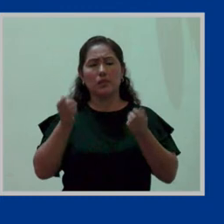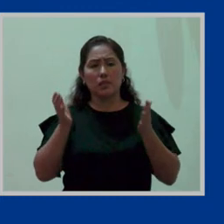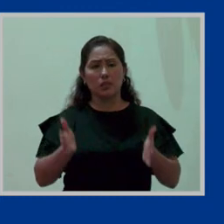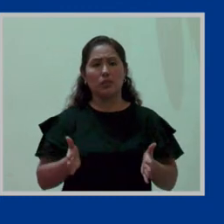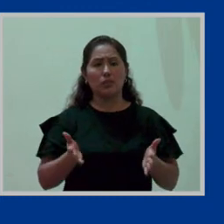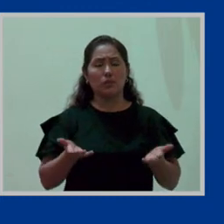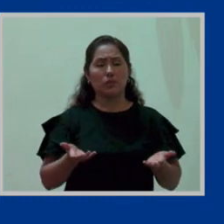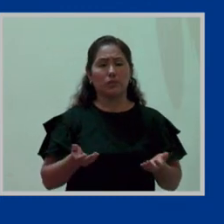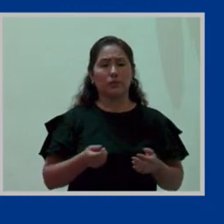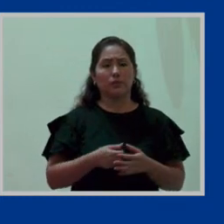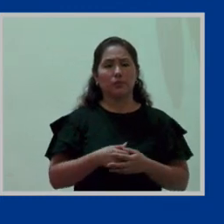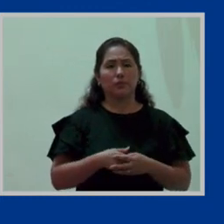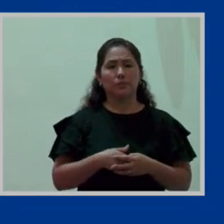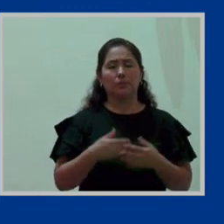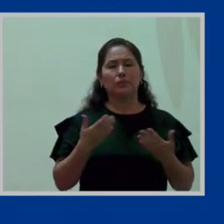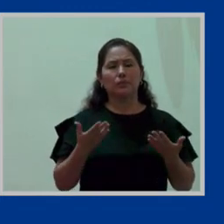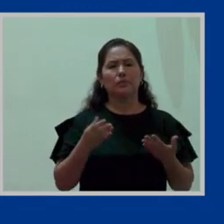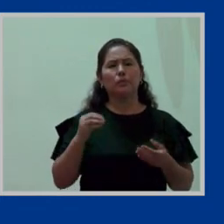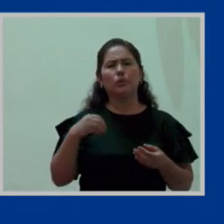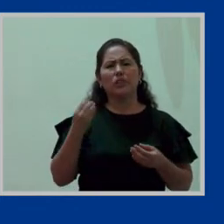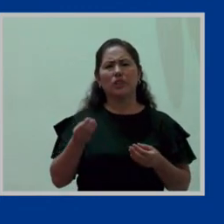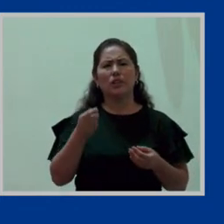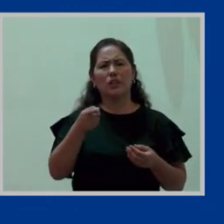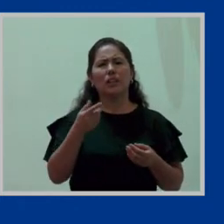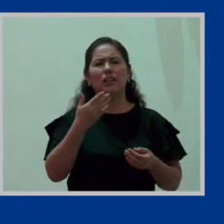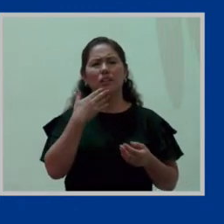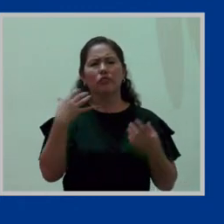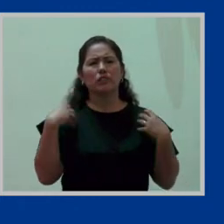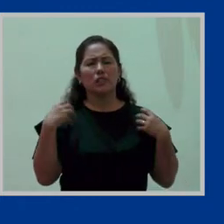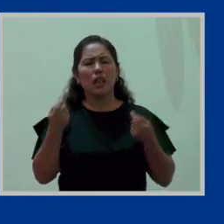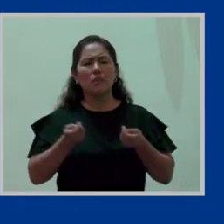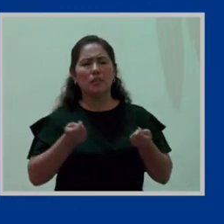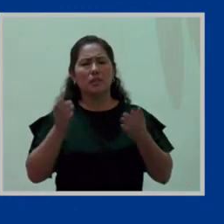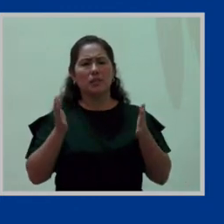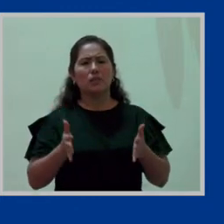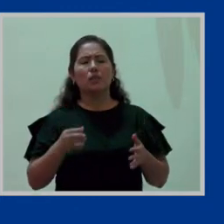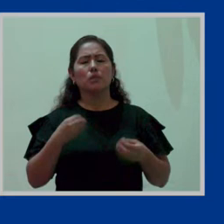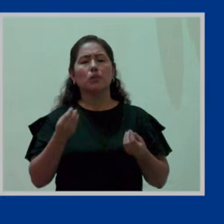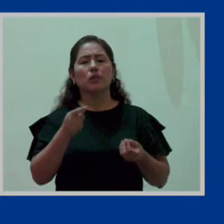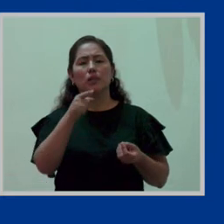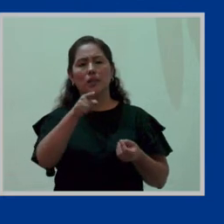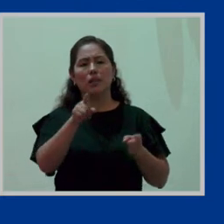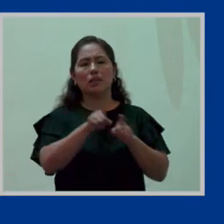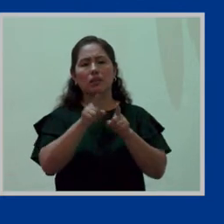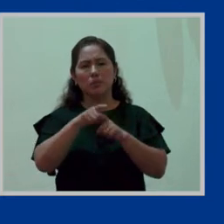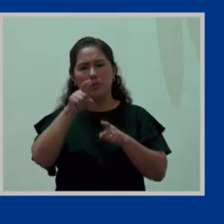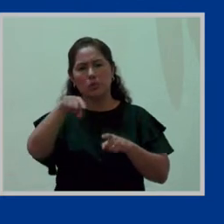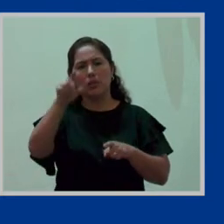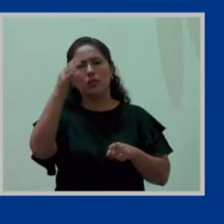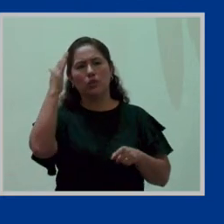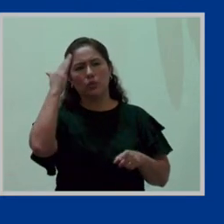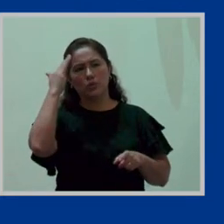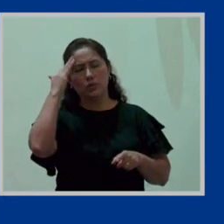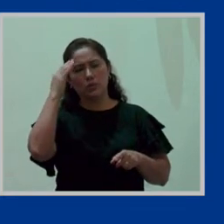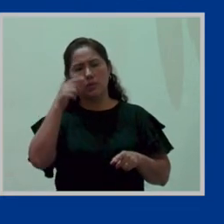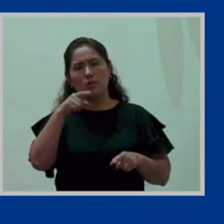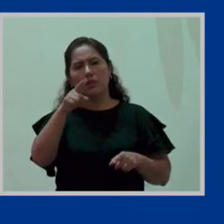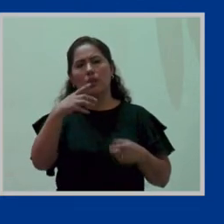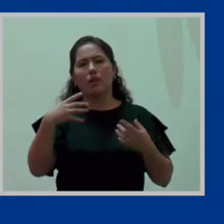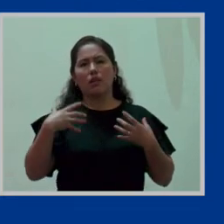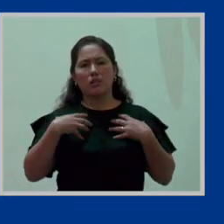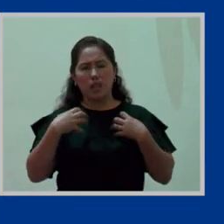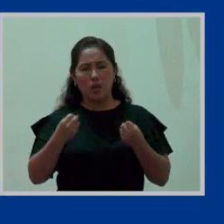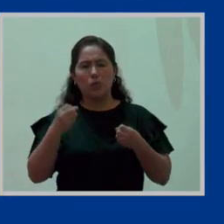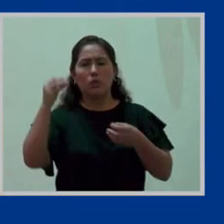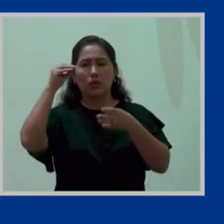Administración. ¿Y por qué a la Oficina General de Administración? además de poner en conocimiento también a la Comisión de Salud en el